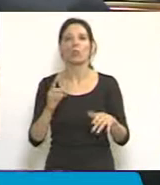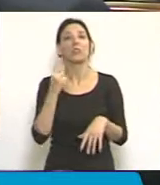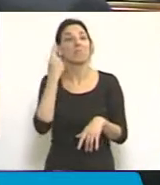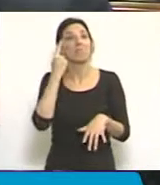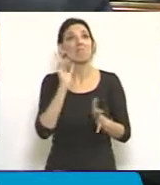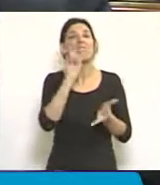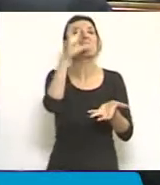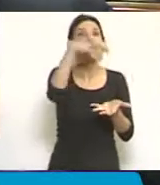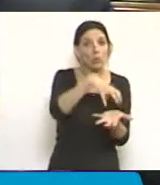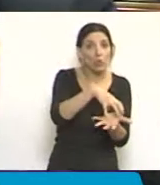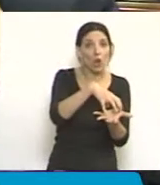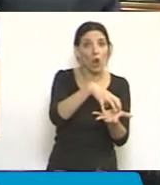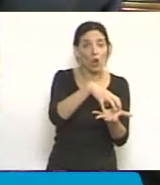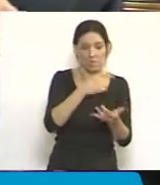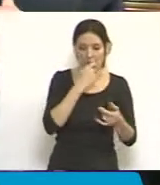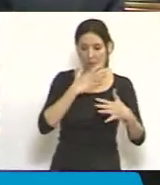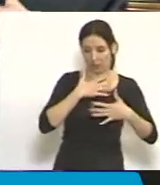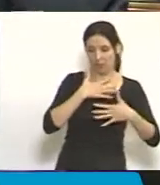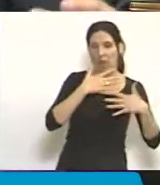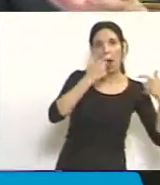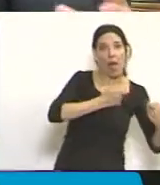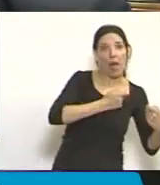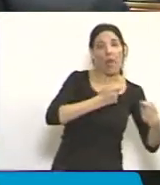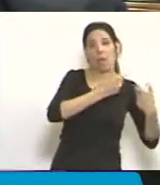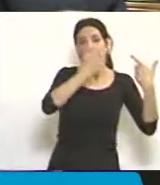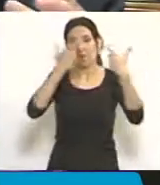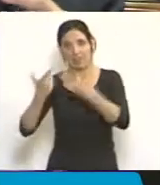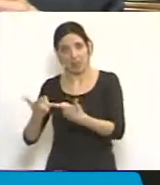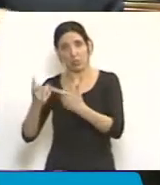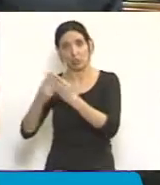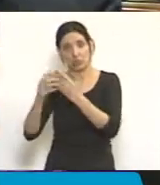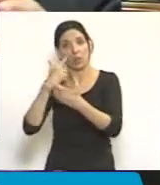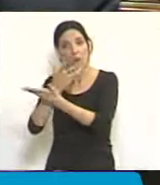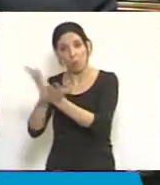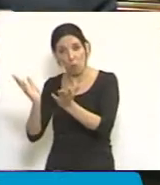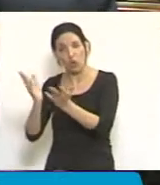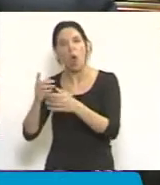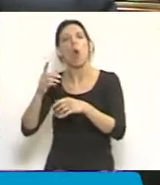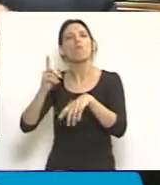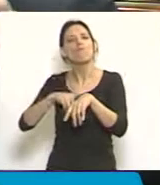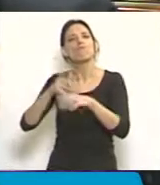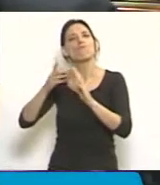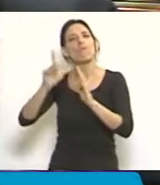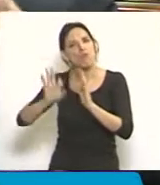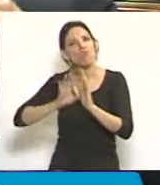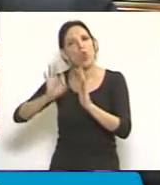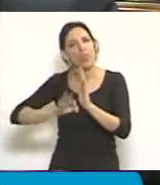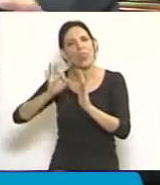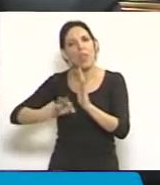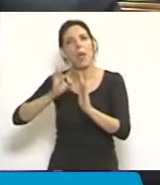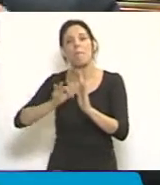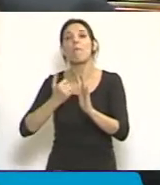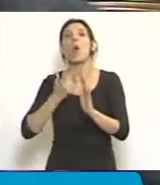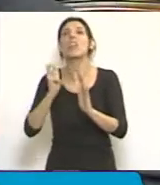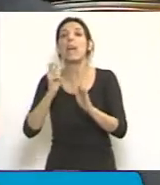institucionales, nosotros le pasamos al Ministerio Público una función que durante mucho tiempo estuvo en manos de lo que son las